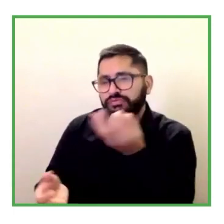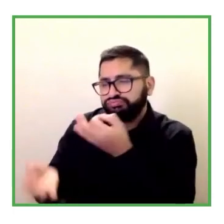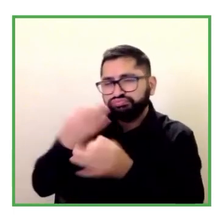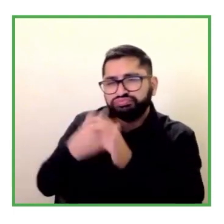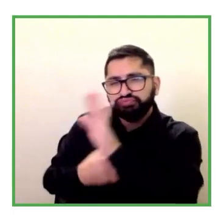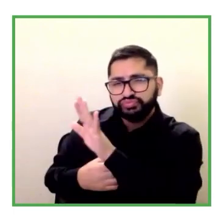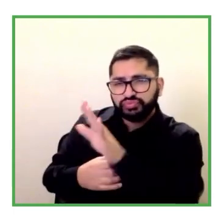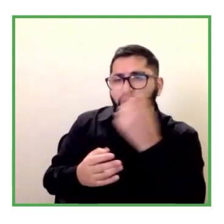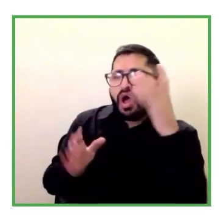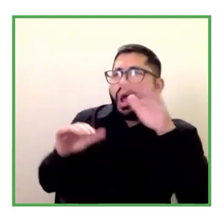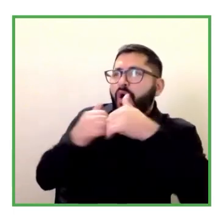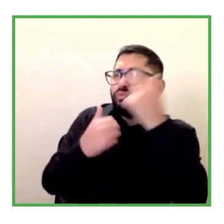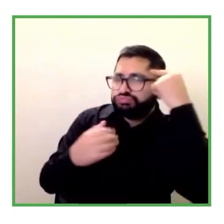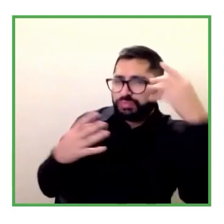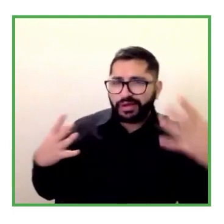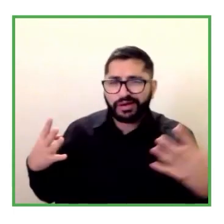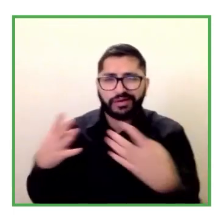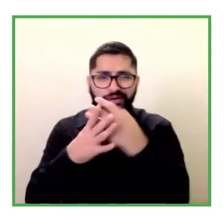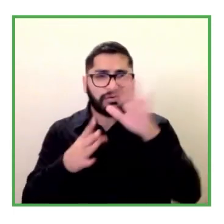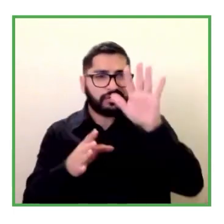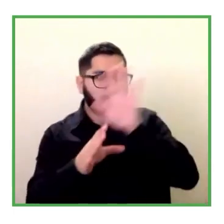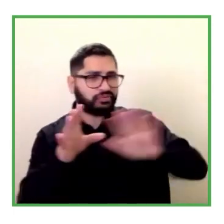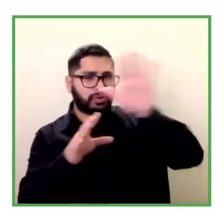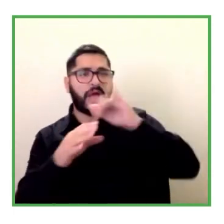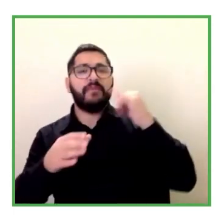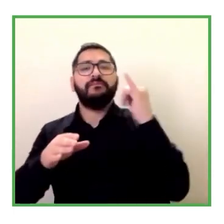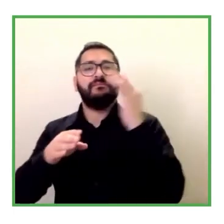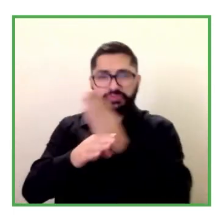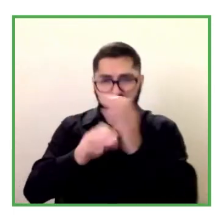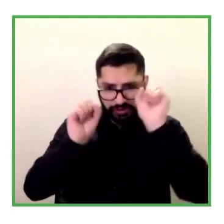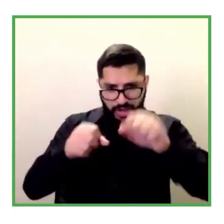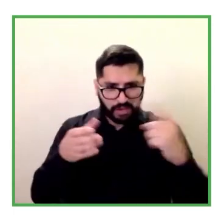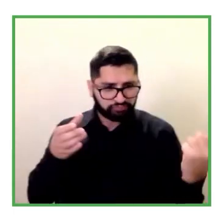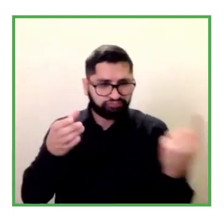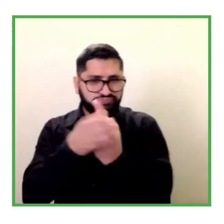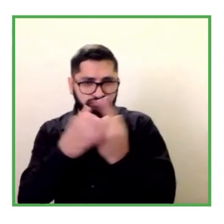trabajo para las personas con discapacidad de qué manera podemos participar